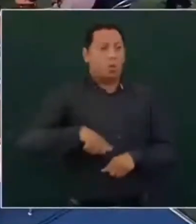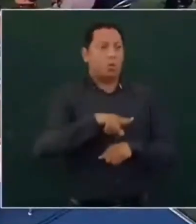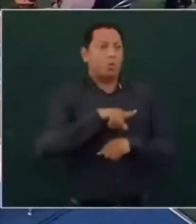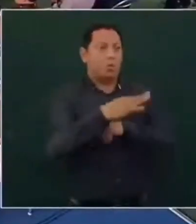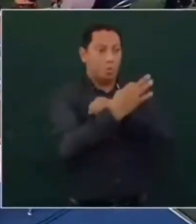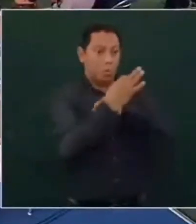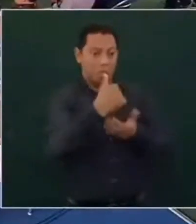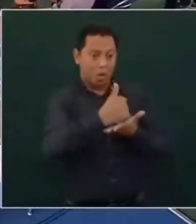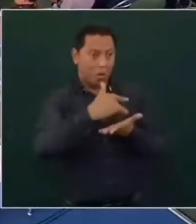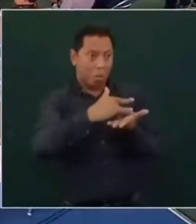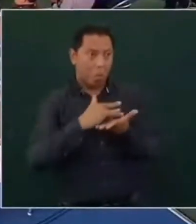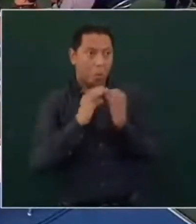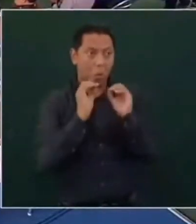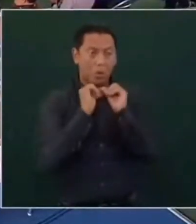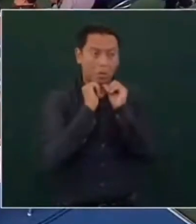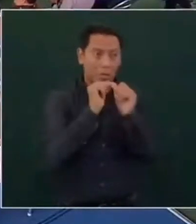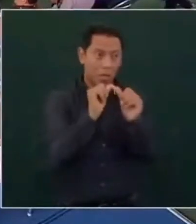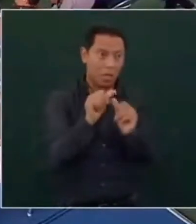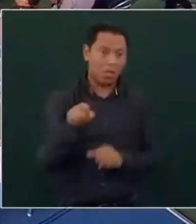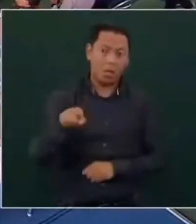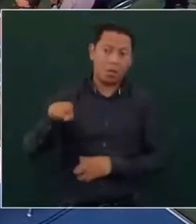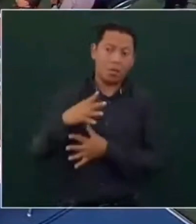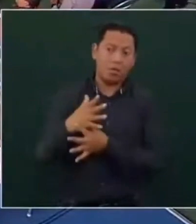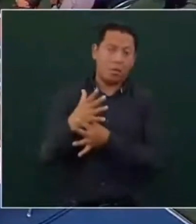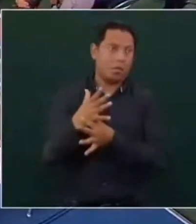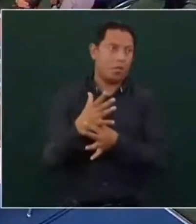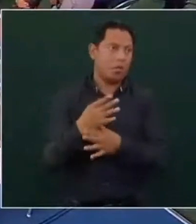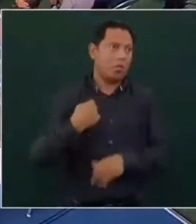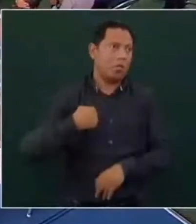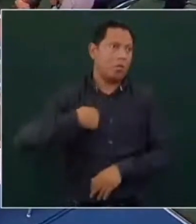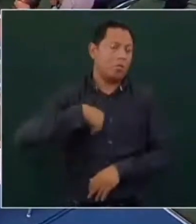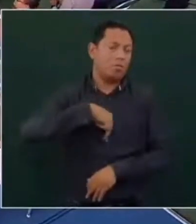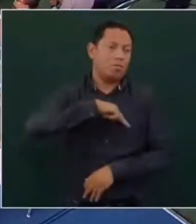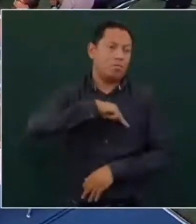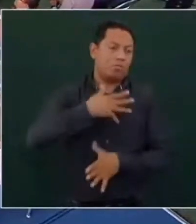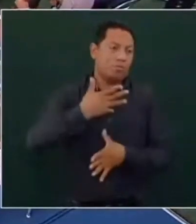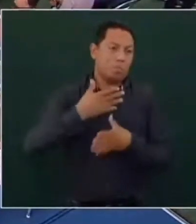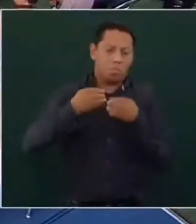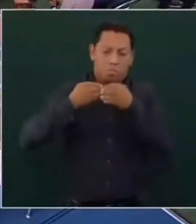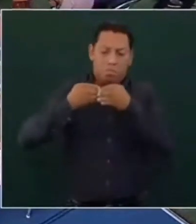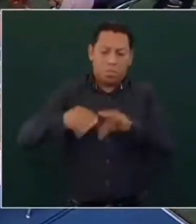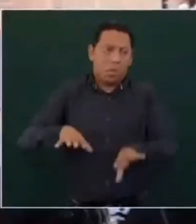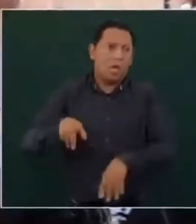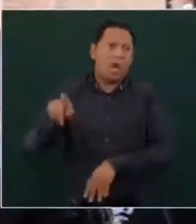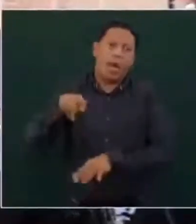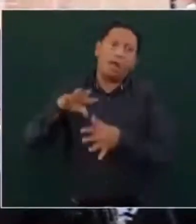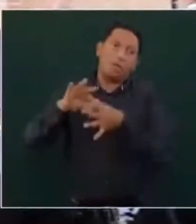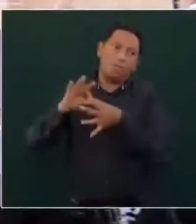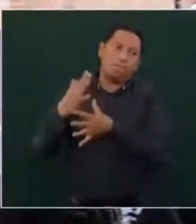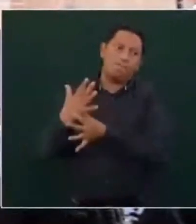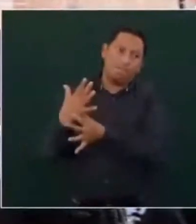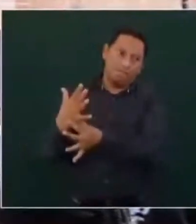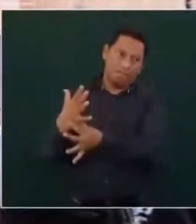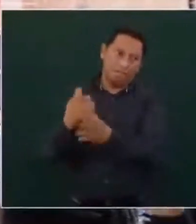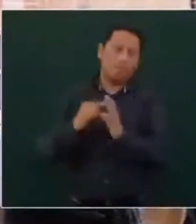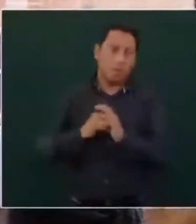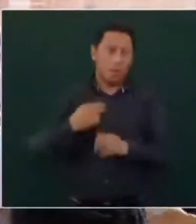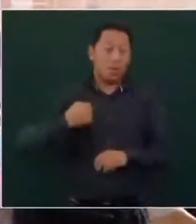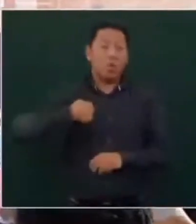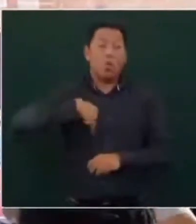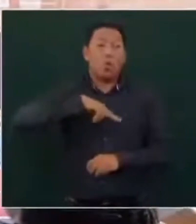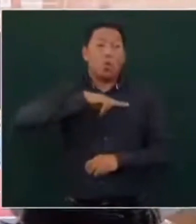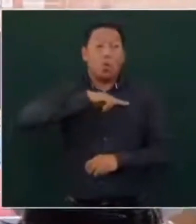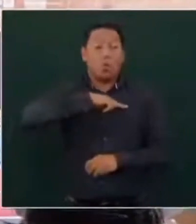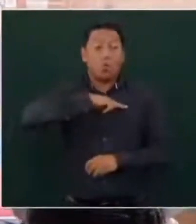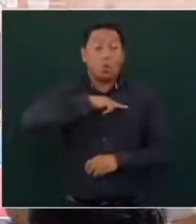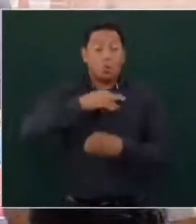poder salir adelante. ¿Cuál es su respuesta? Dicen, nos sacrificaron a nosotros para la versión que ellos dan es que fueron sacrificados, es lo que dicen